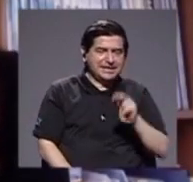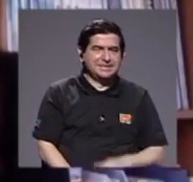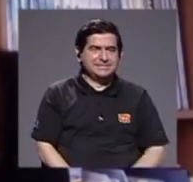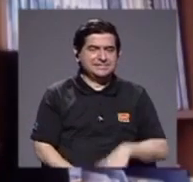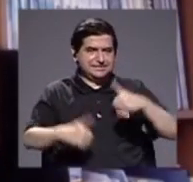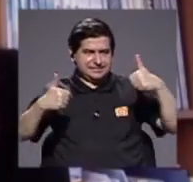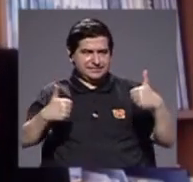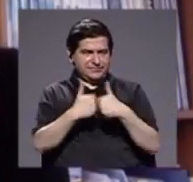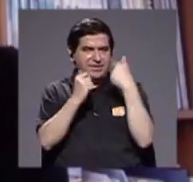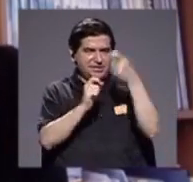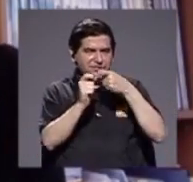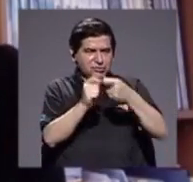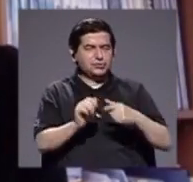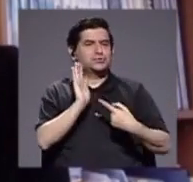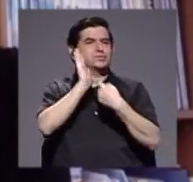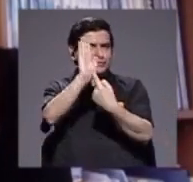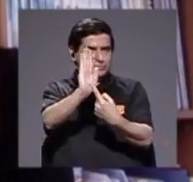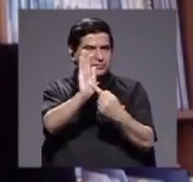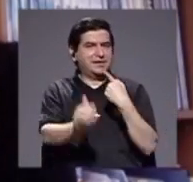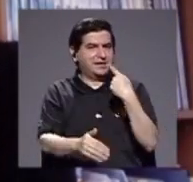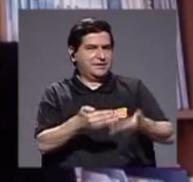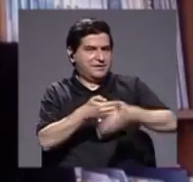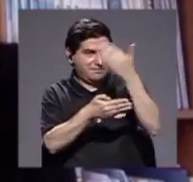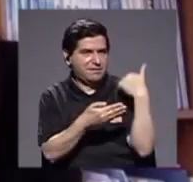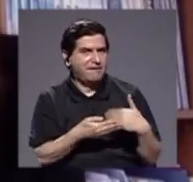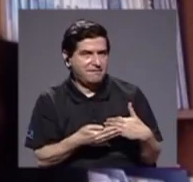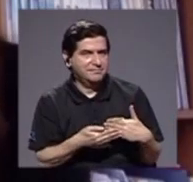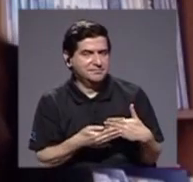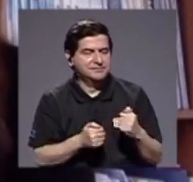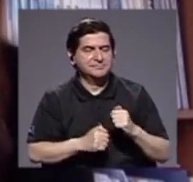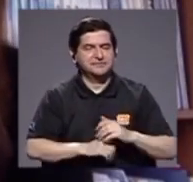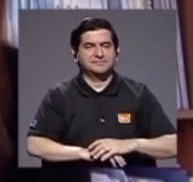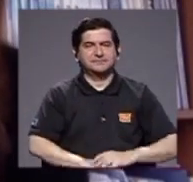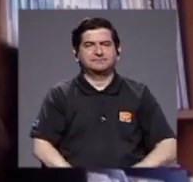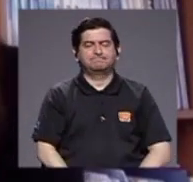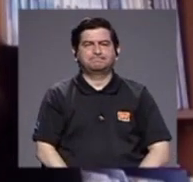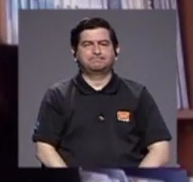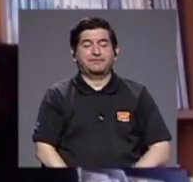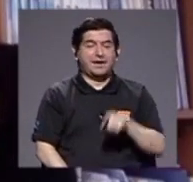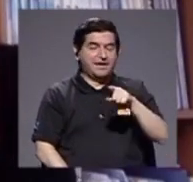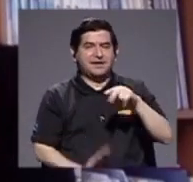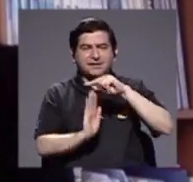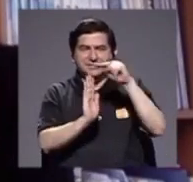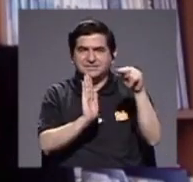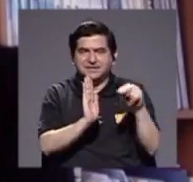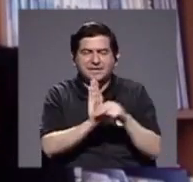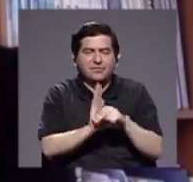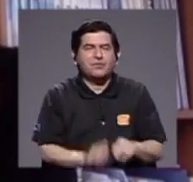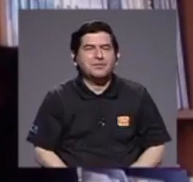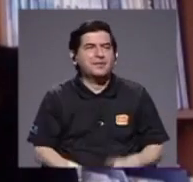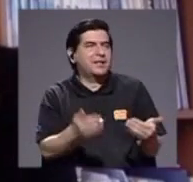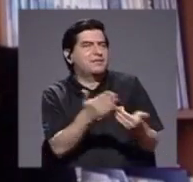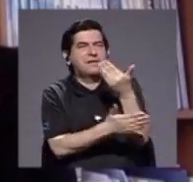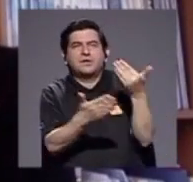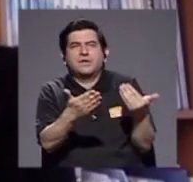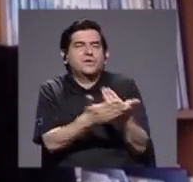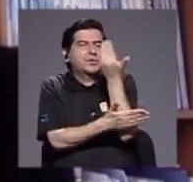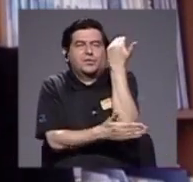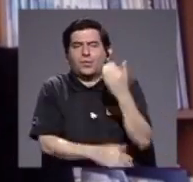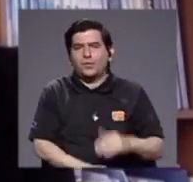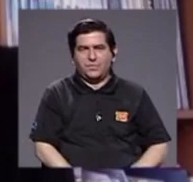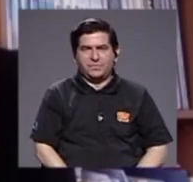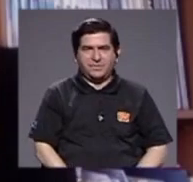desafíos muy concretos decíamos ¿verdad? bajo este marco de innovar bajo la